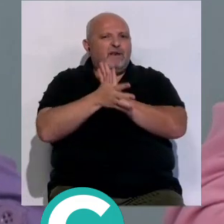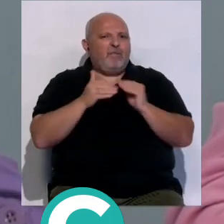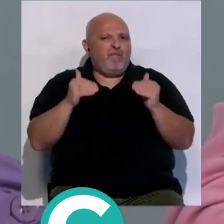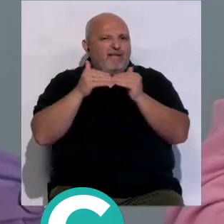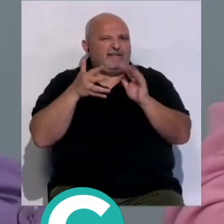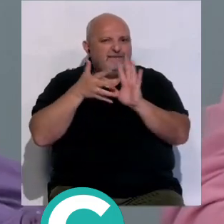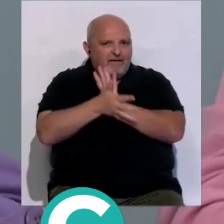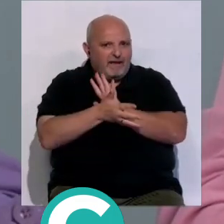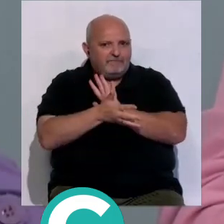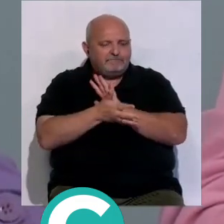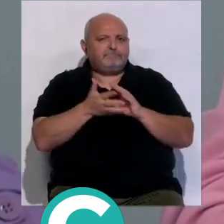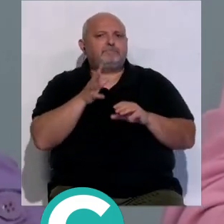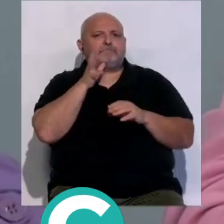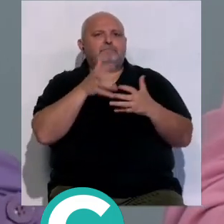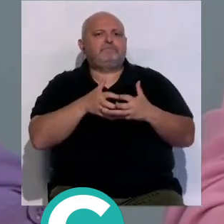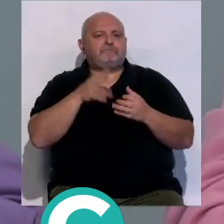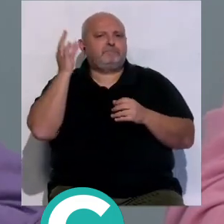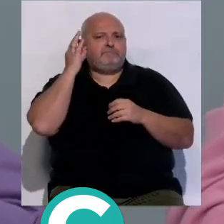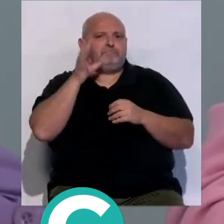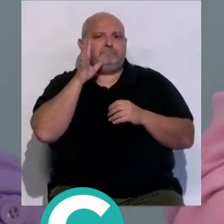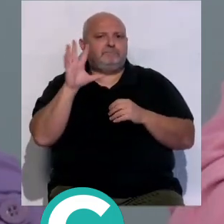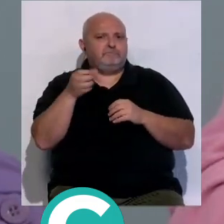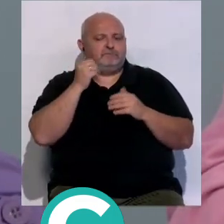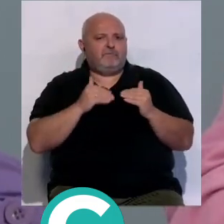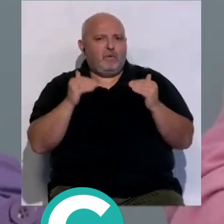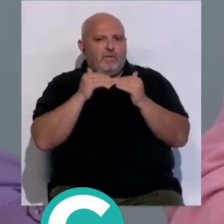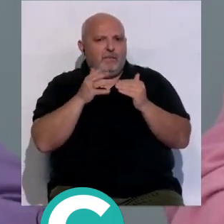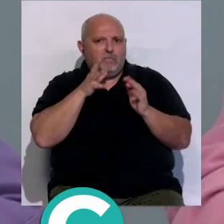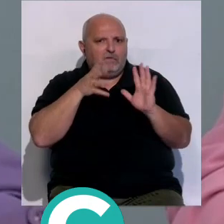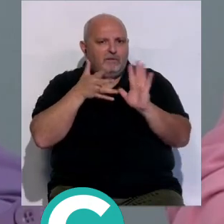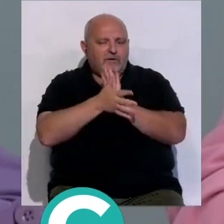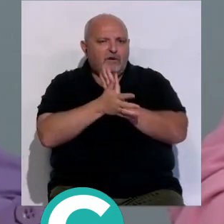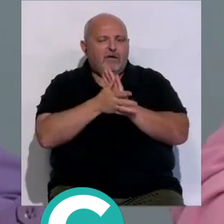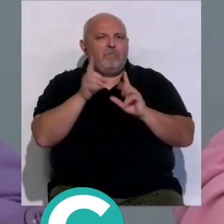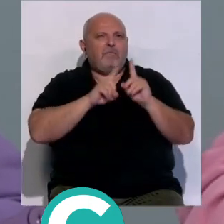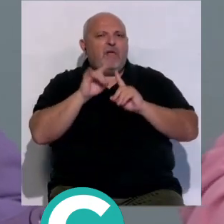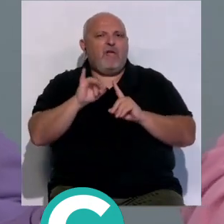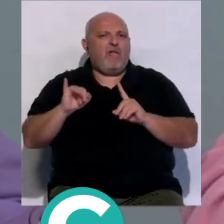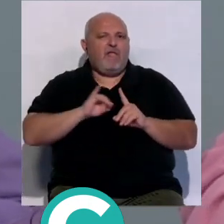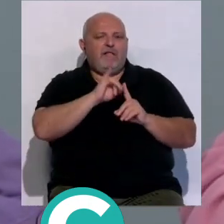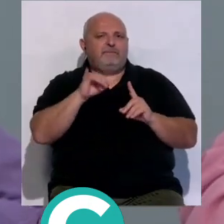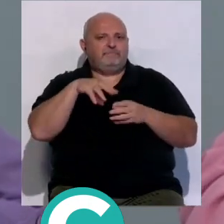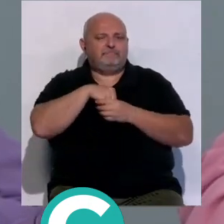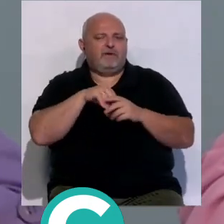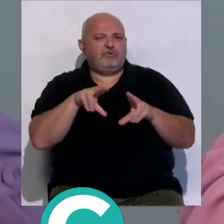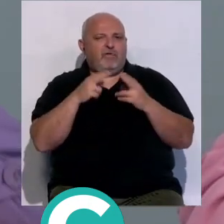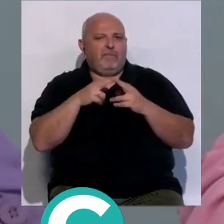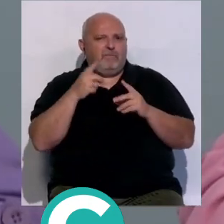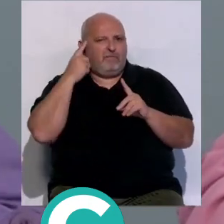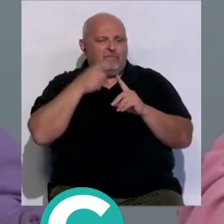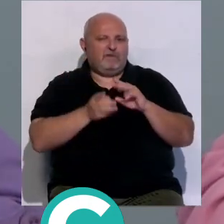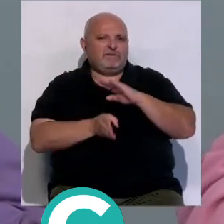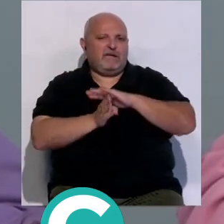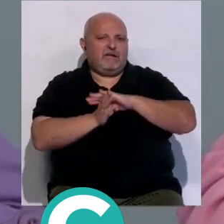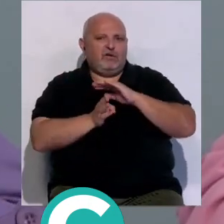igualdad por qué luchamos las mujeres por conseguir esa igualdad cuáles son los problemas que existen hoy en esta sociedad que persisten